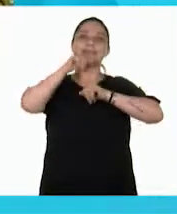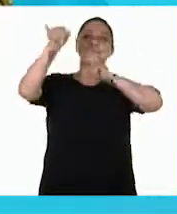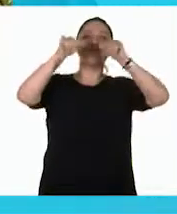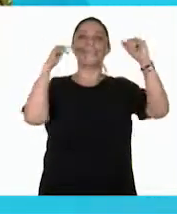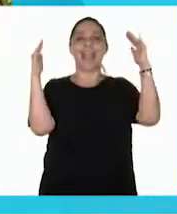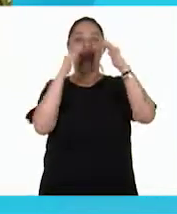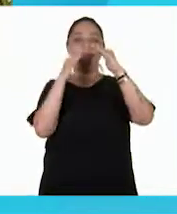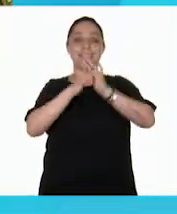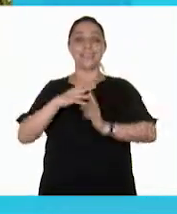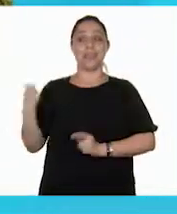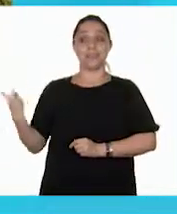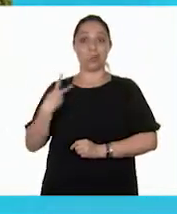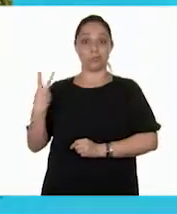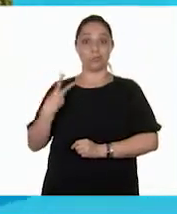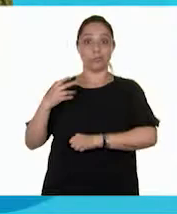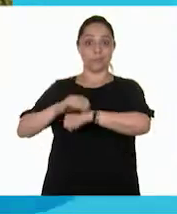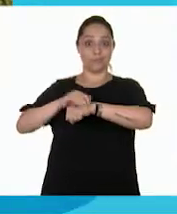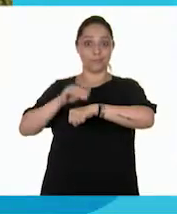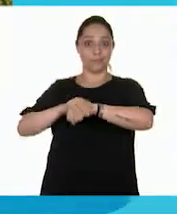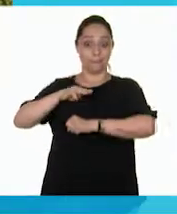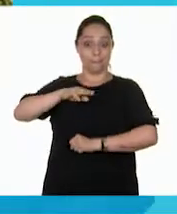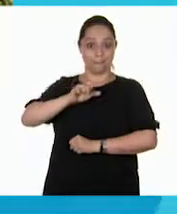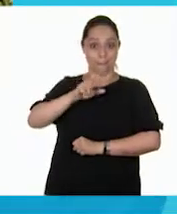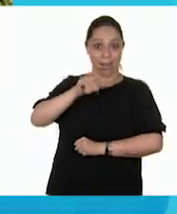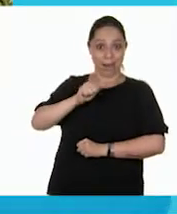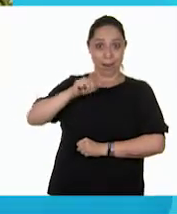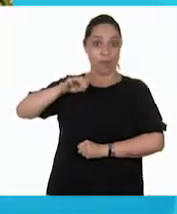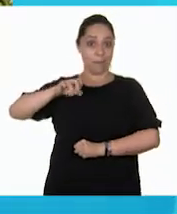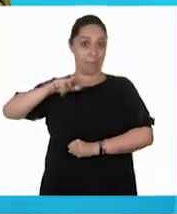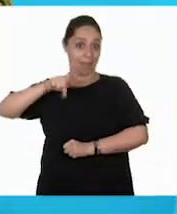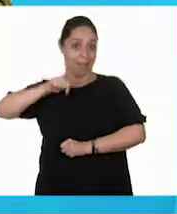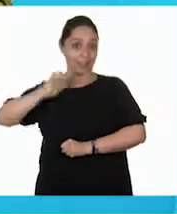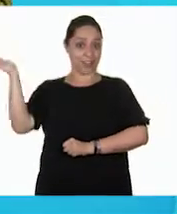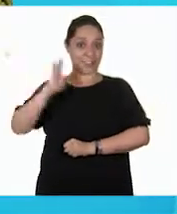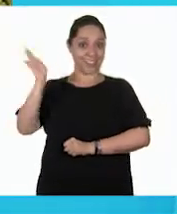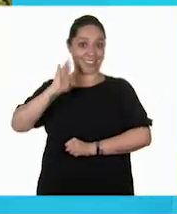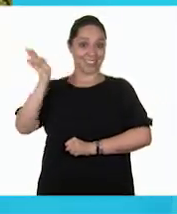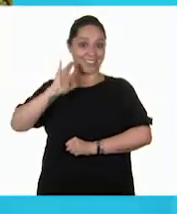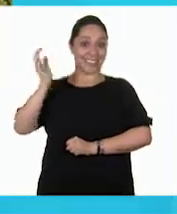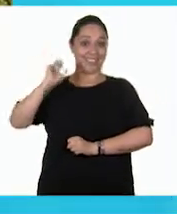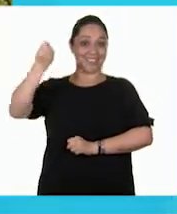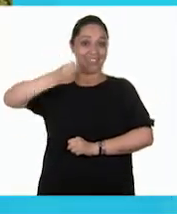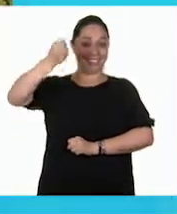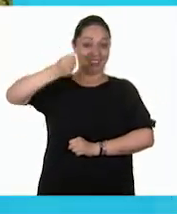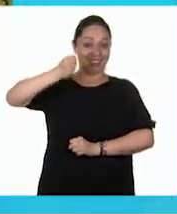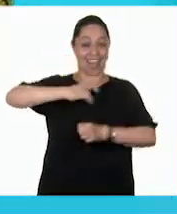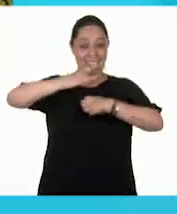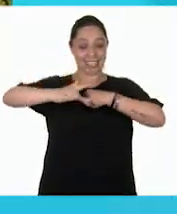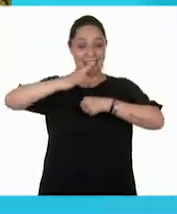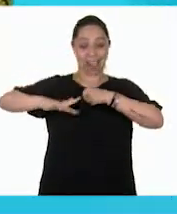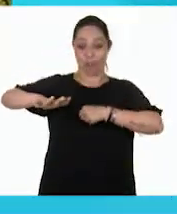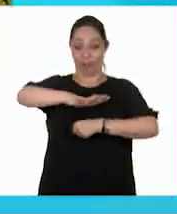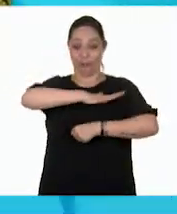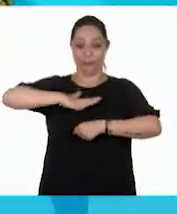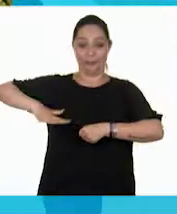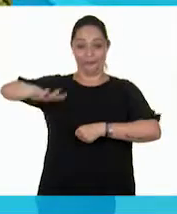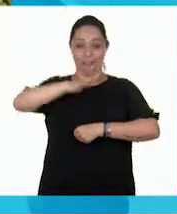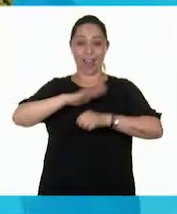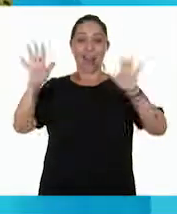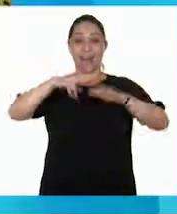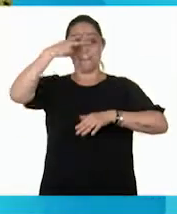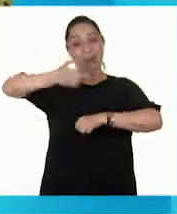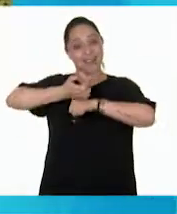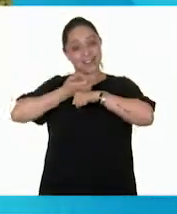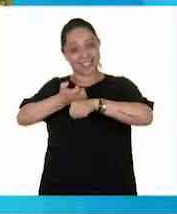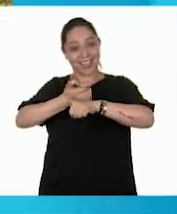Se despiden sus amigos, Mario y Emiliano. Saludos desde Chalco, Estado de México.